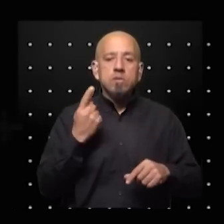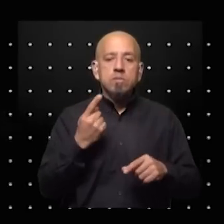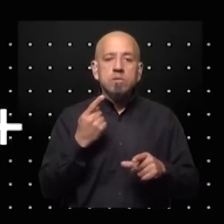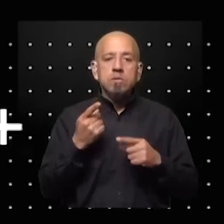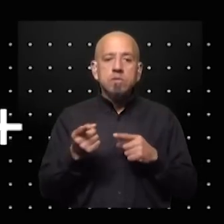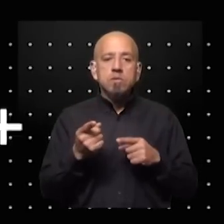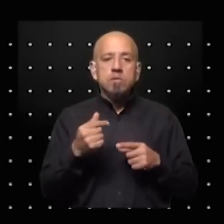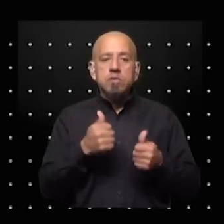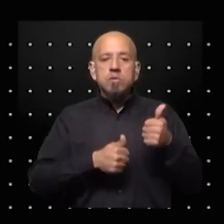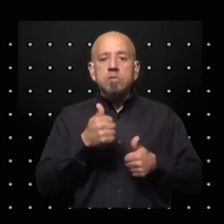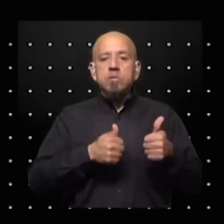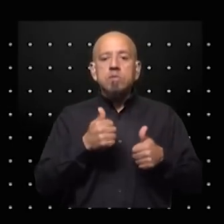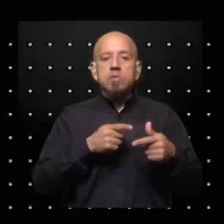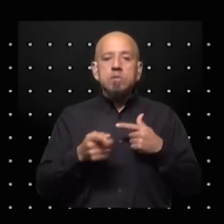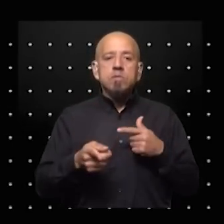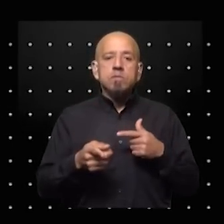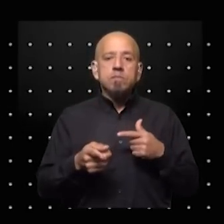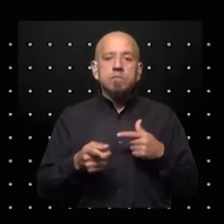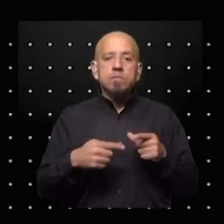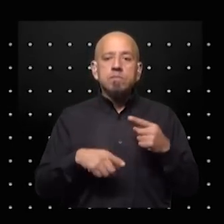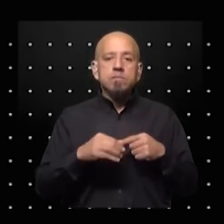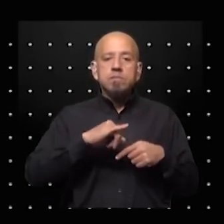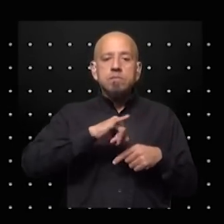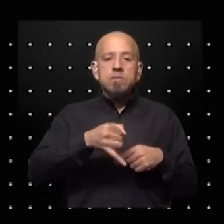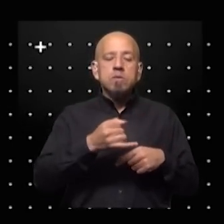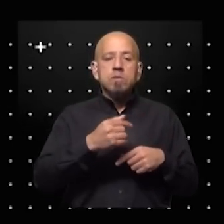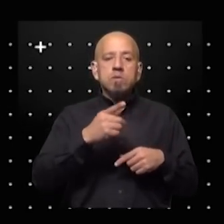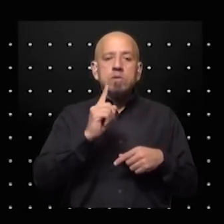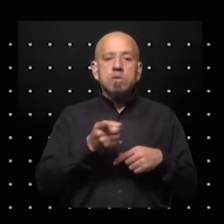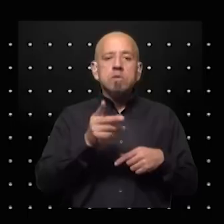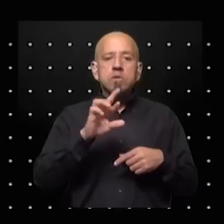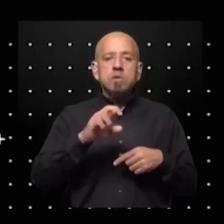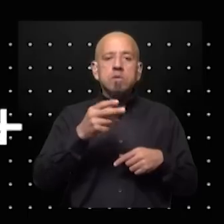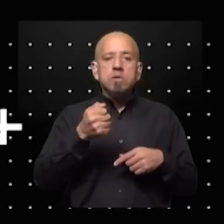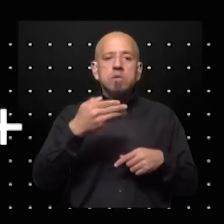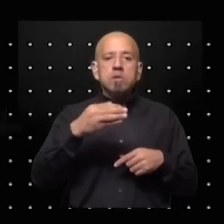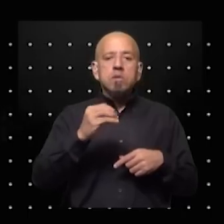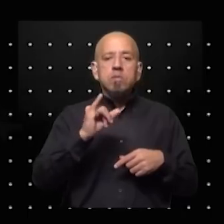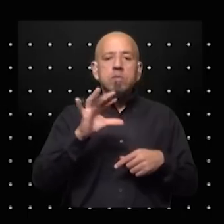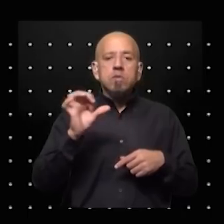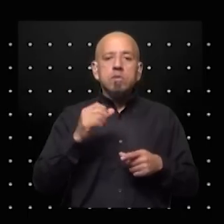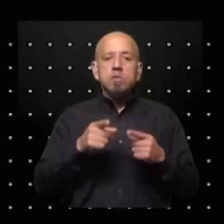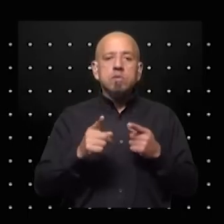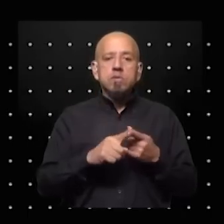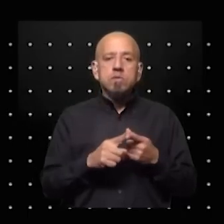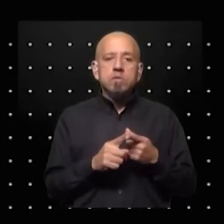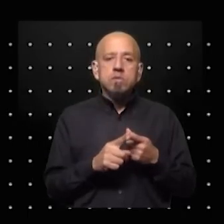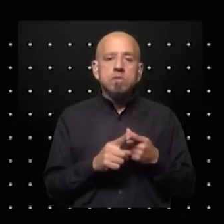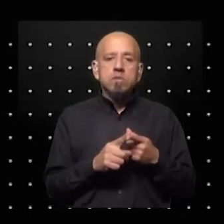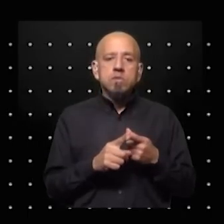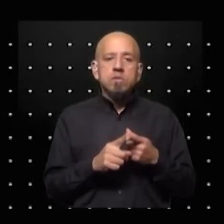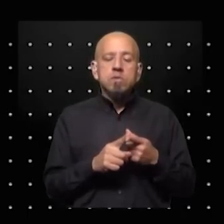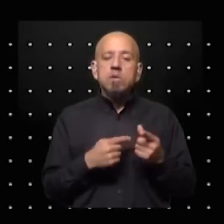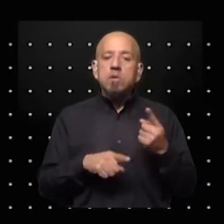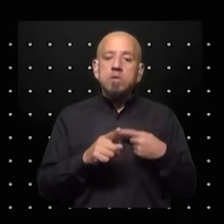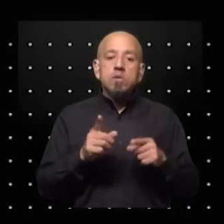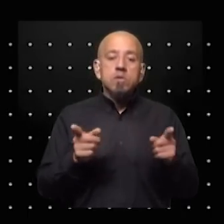que compite en la interna que es la de Juan Grabois que bueno que decidió también